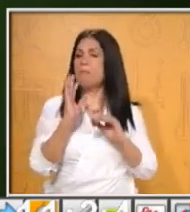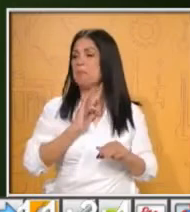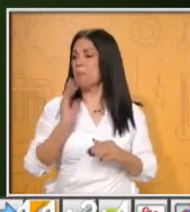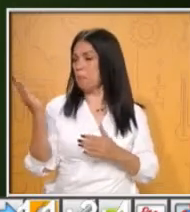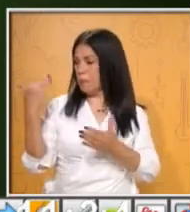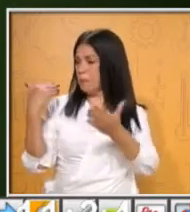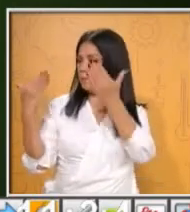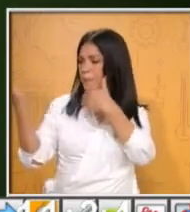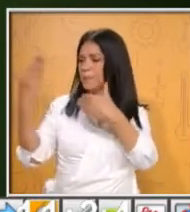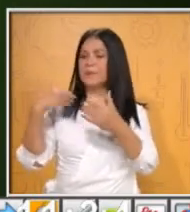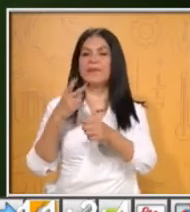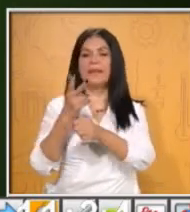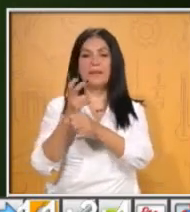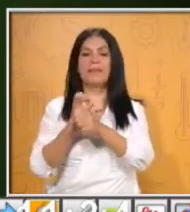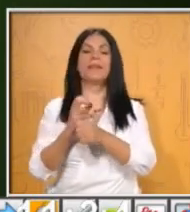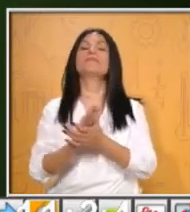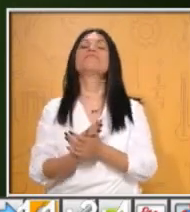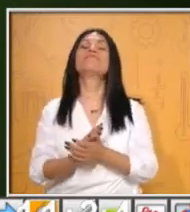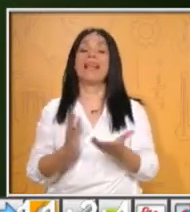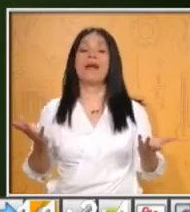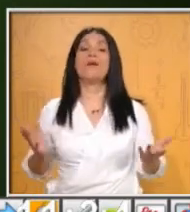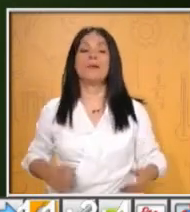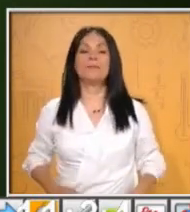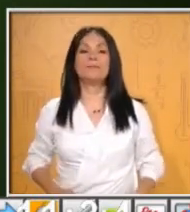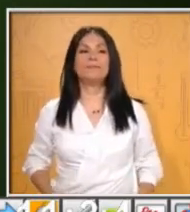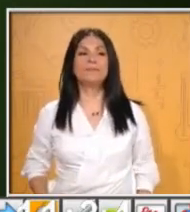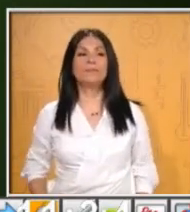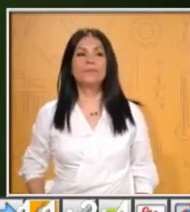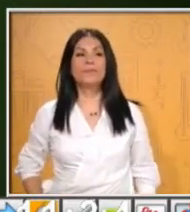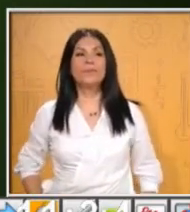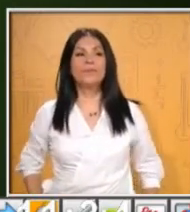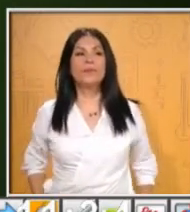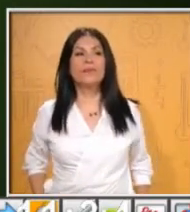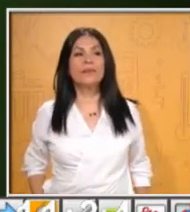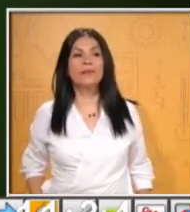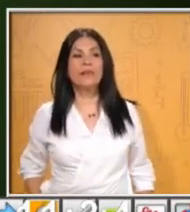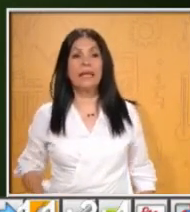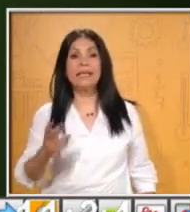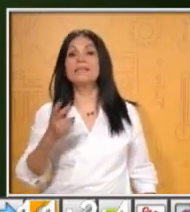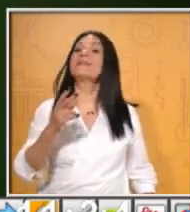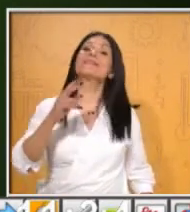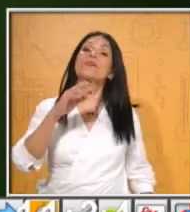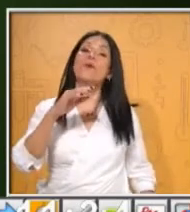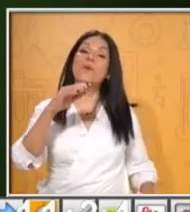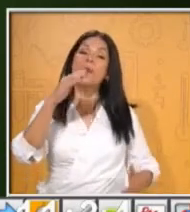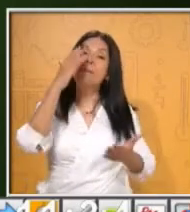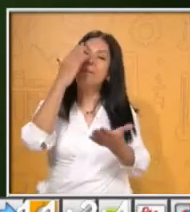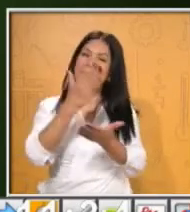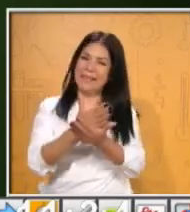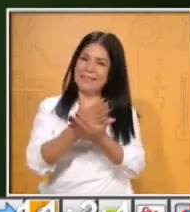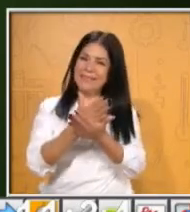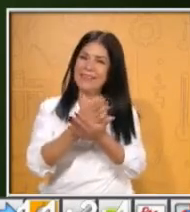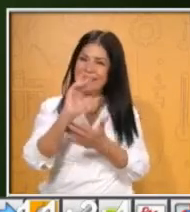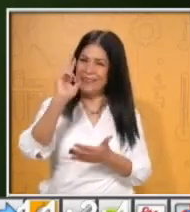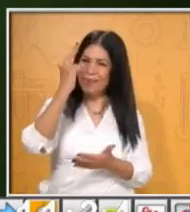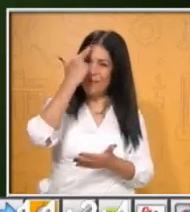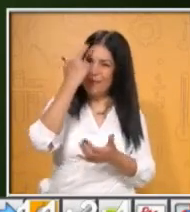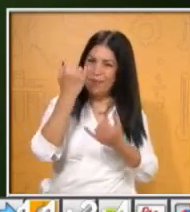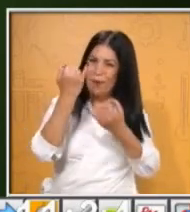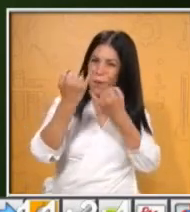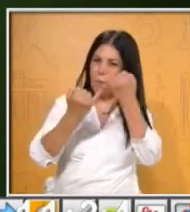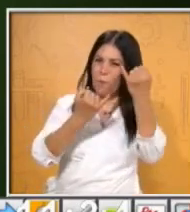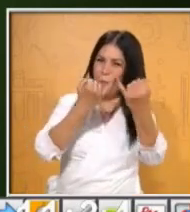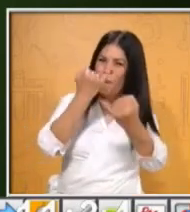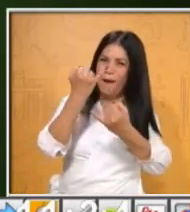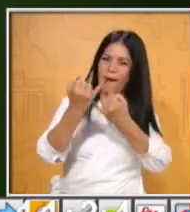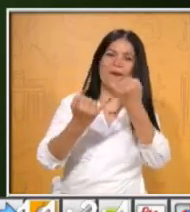Ok, manos a la obra. Este es un Basta léxico. ¿Te acuerdas que cuando juegas al